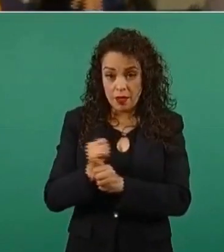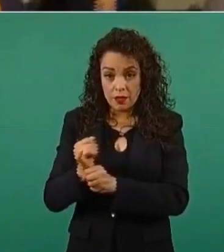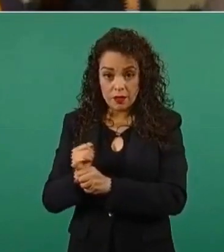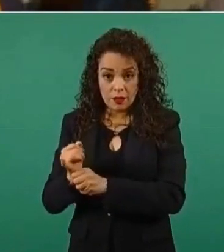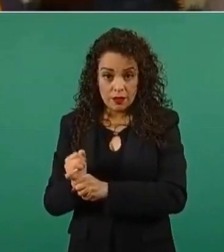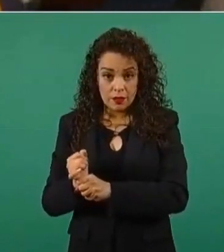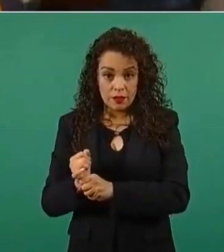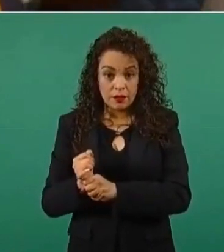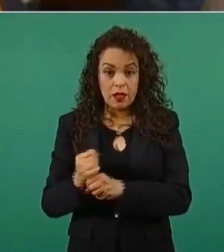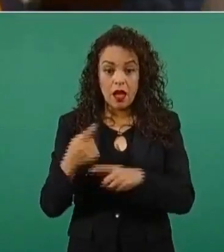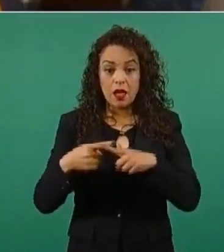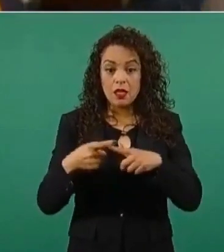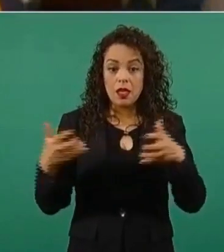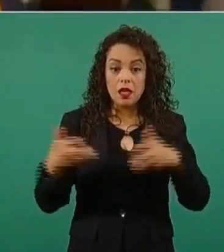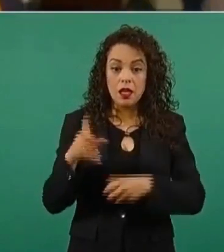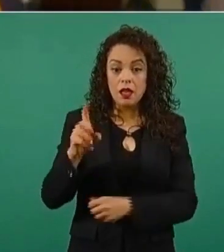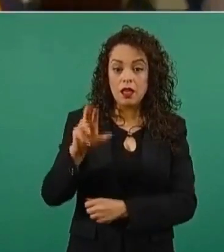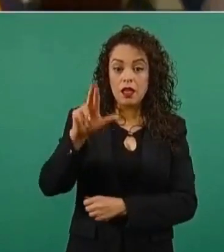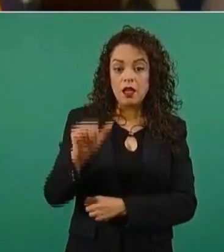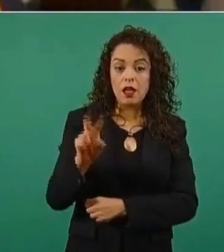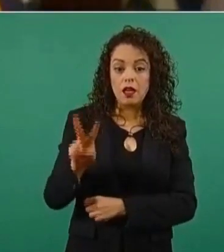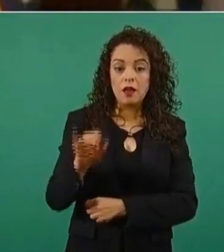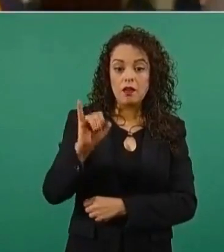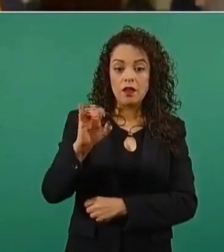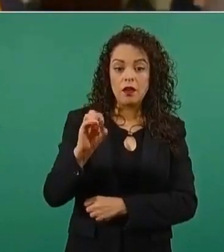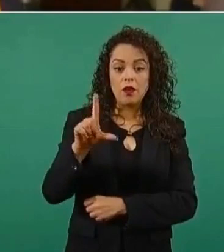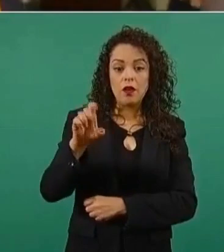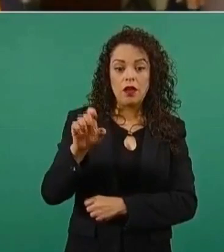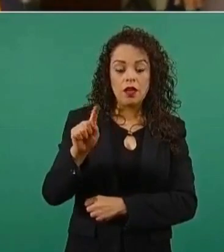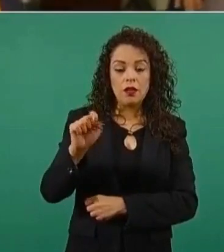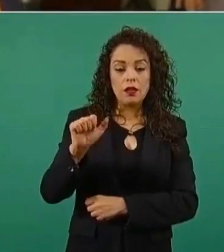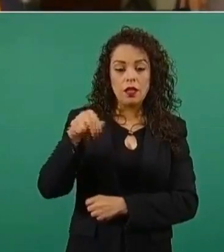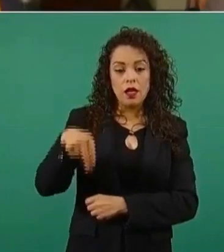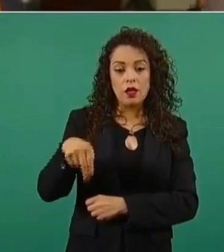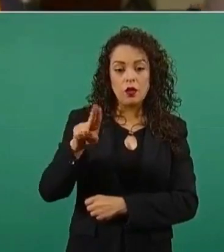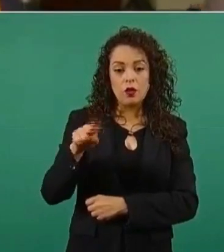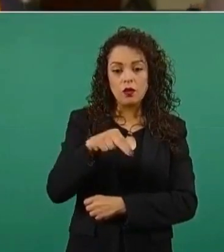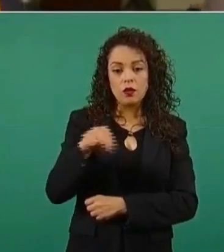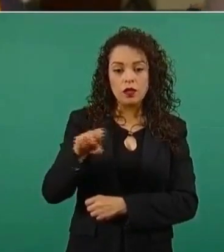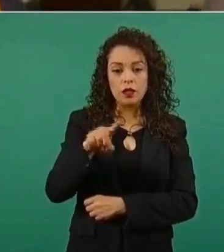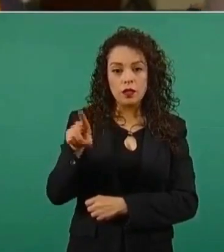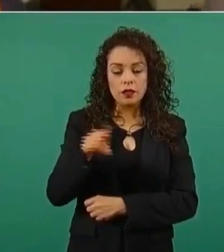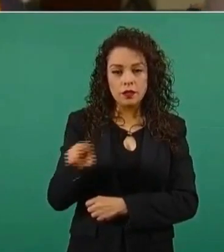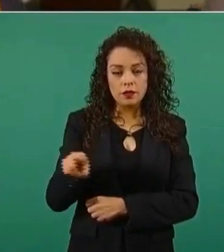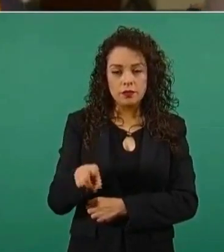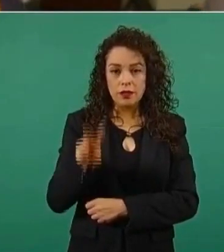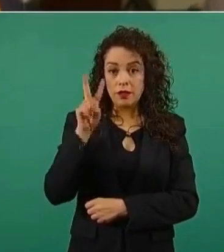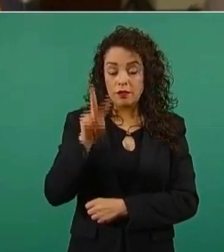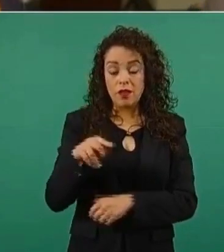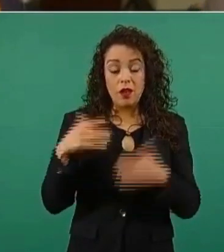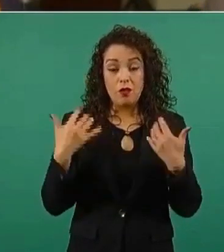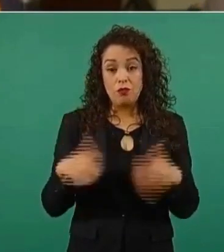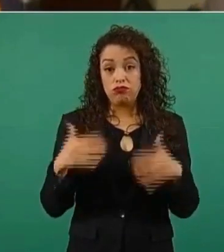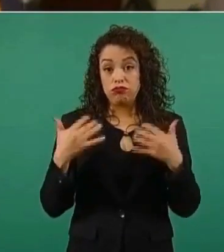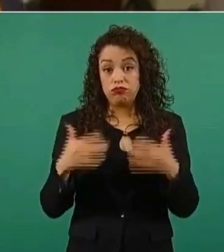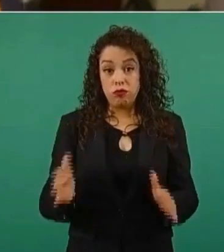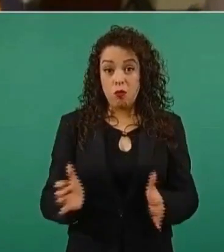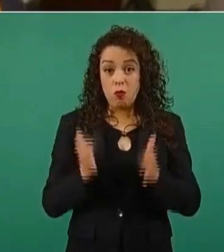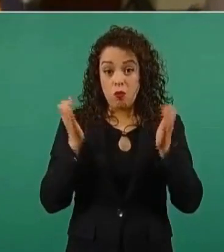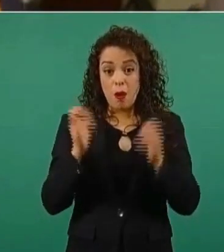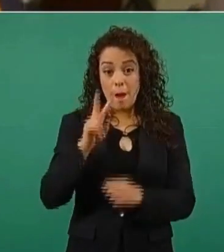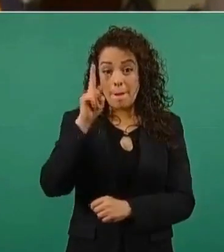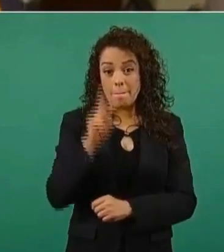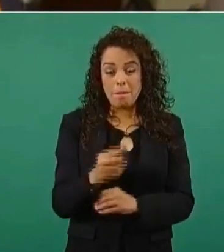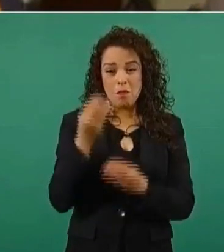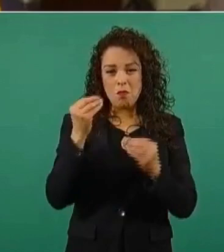realizada por la doctora Violeta Núñez Rodríguez. Pues arroja y sorprende mucho la disparidad que hay de